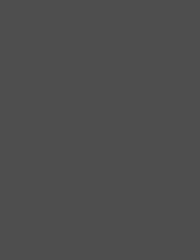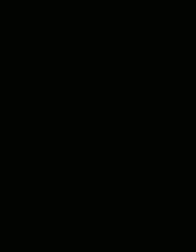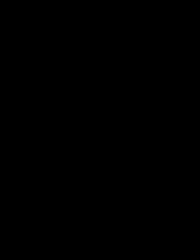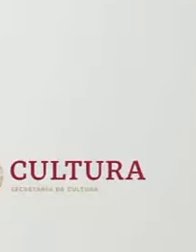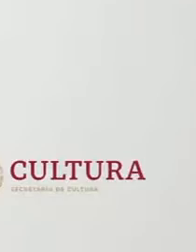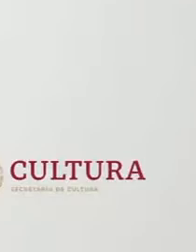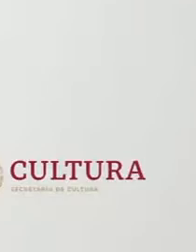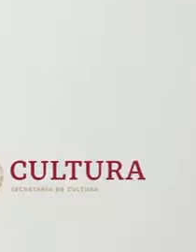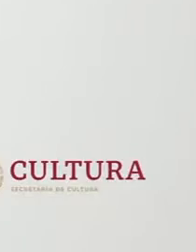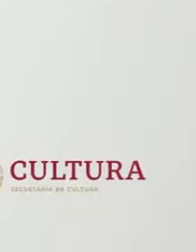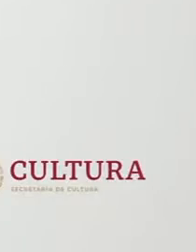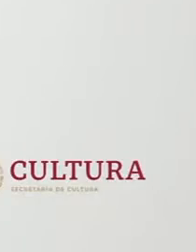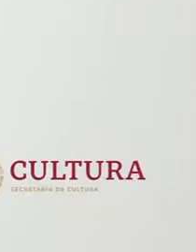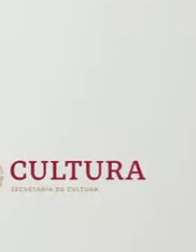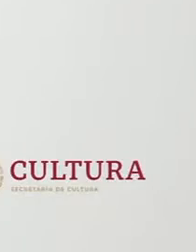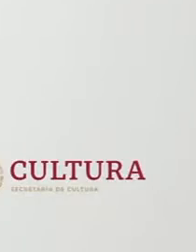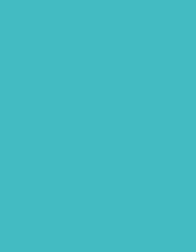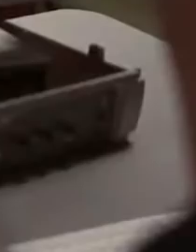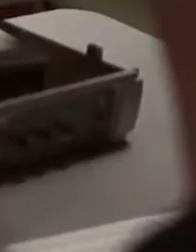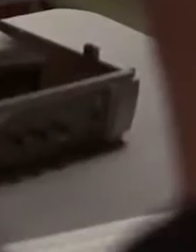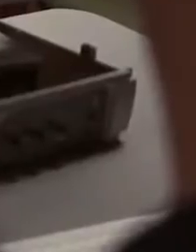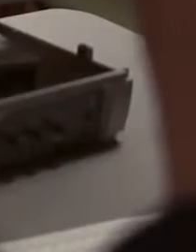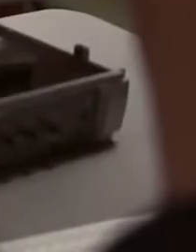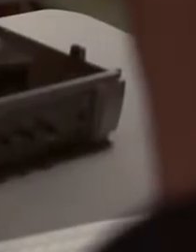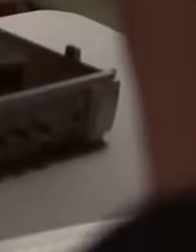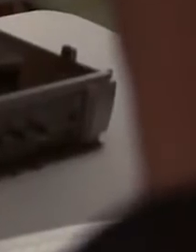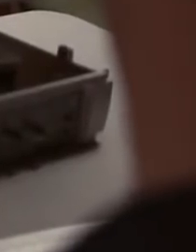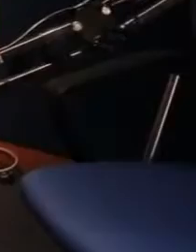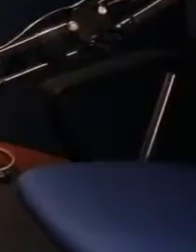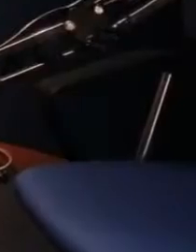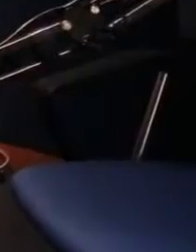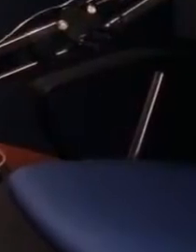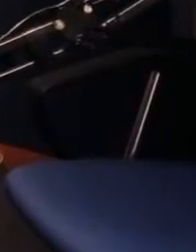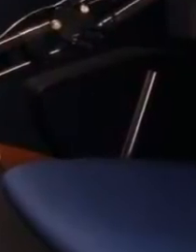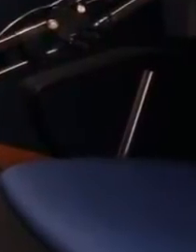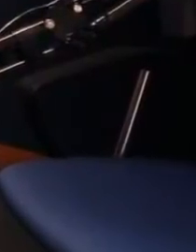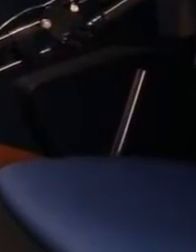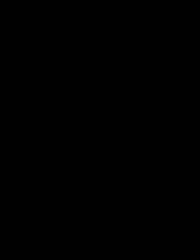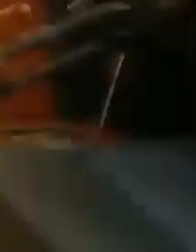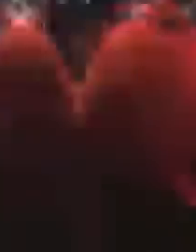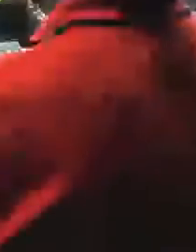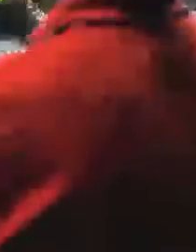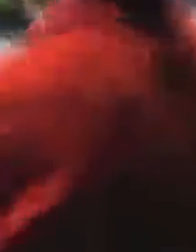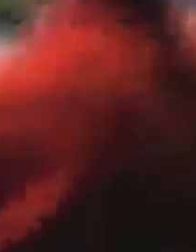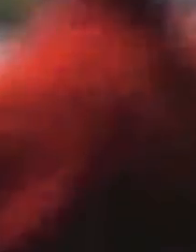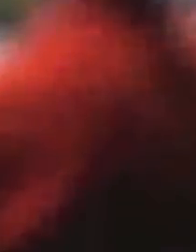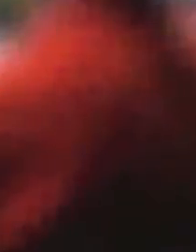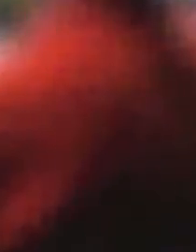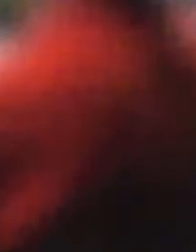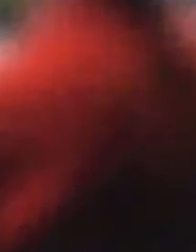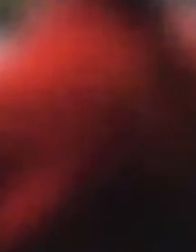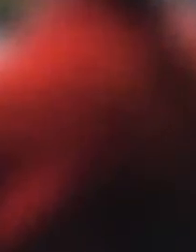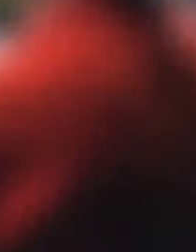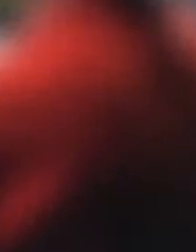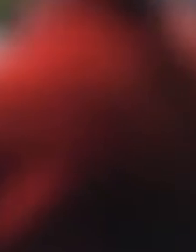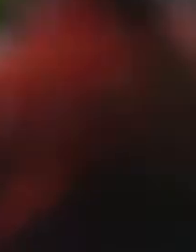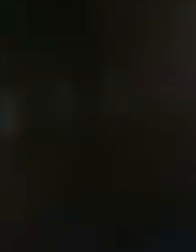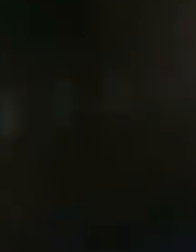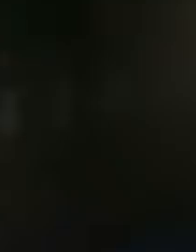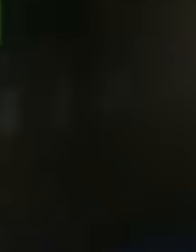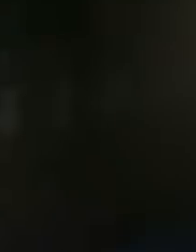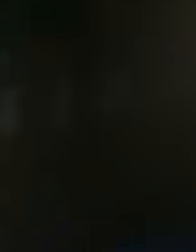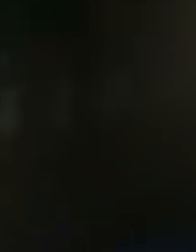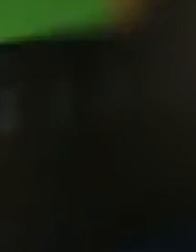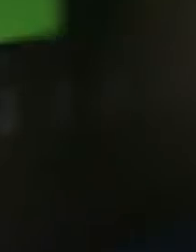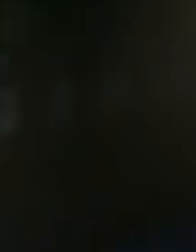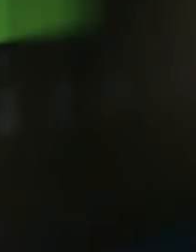La información es un derecho y la radio pública permite ejercerlo. Noticiarios Pulso, lunes